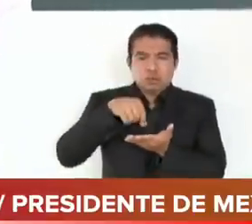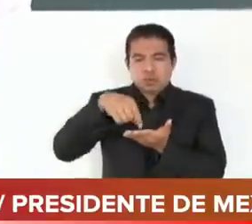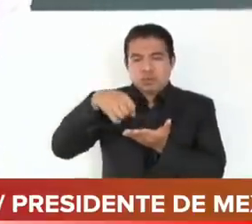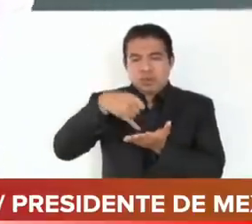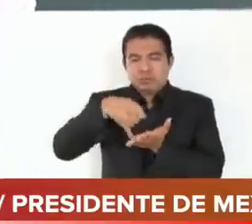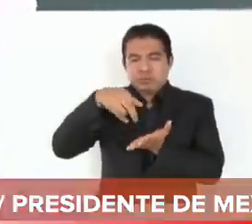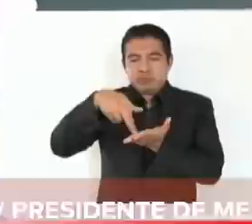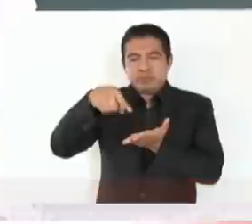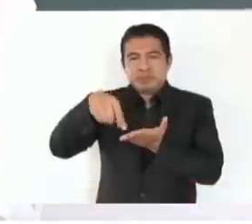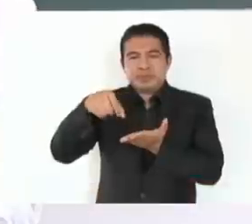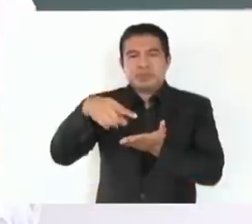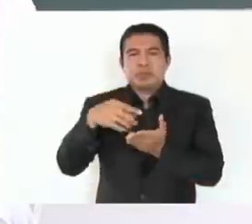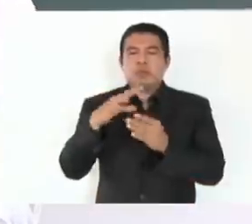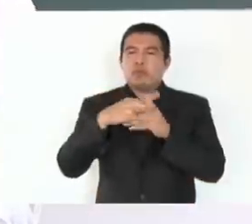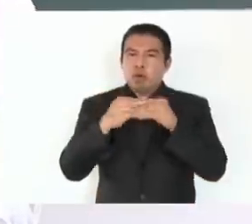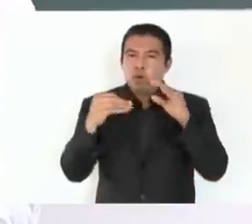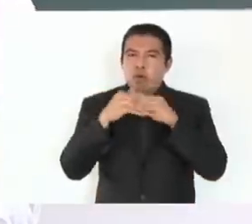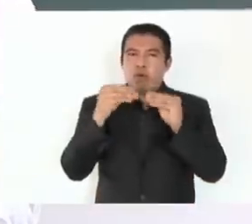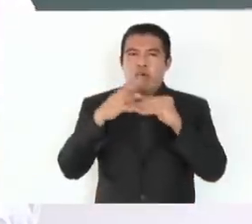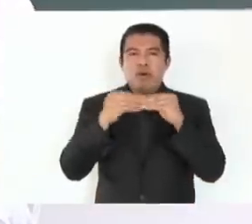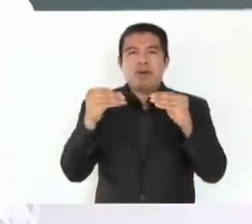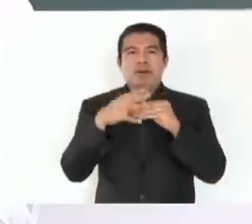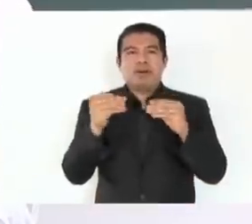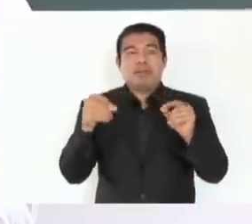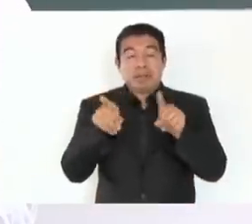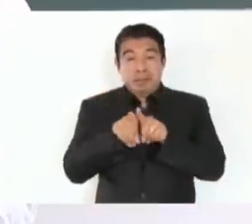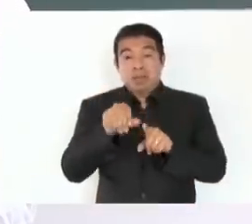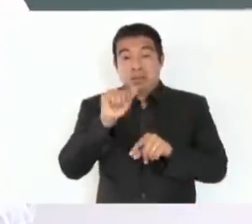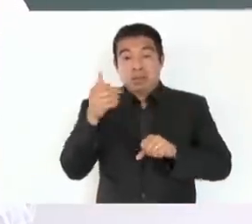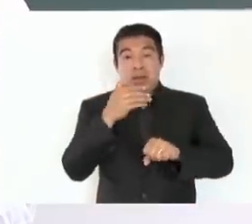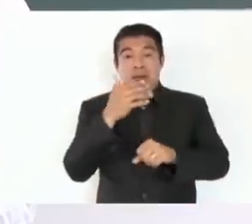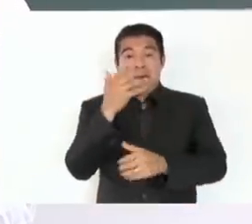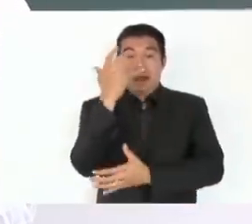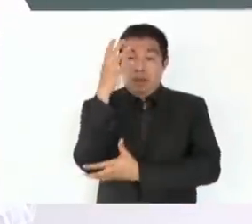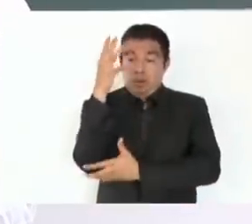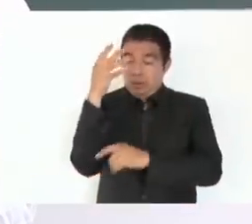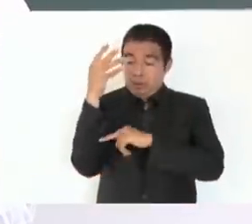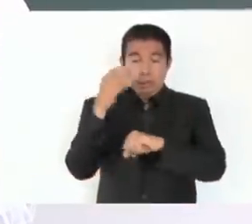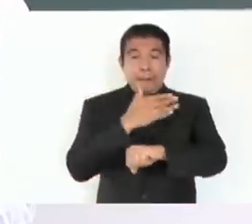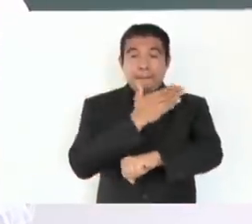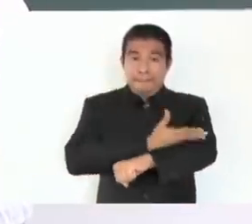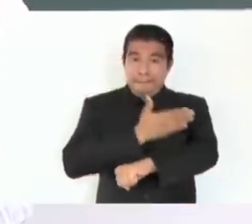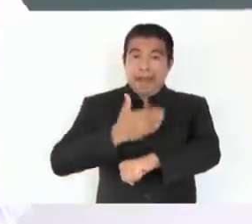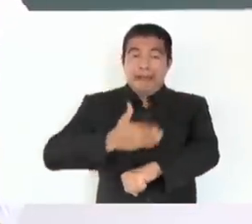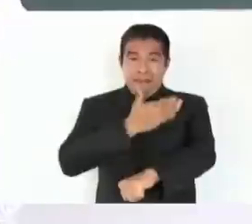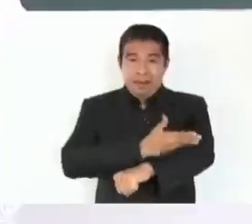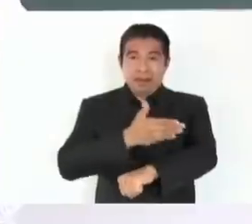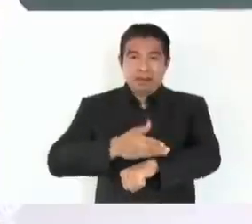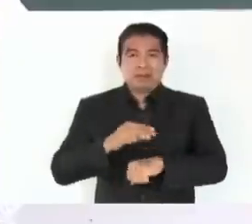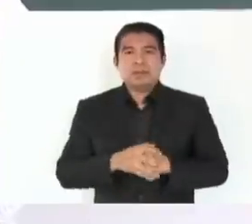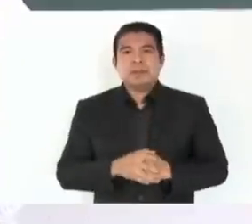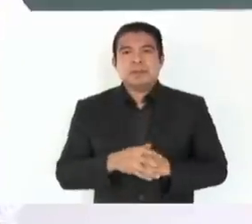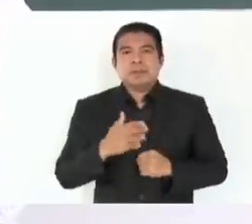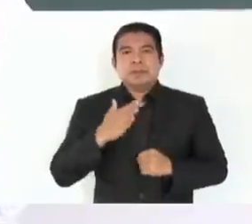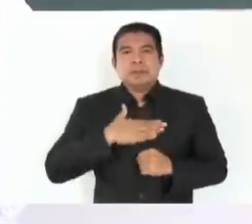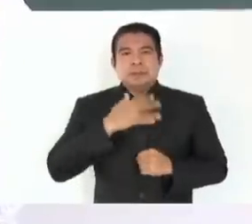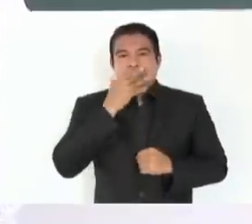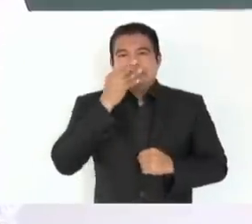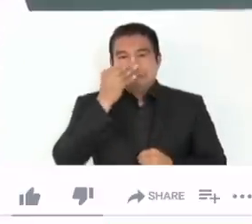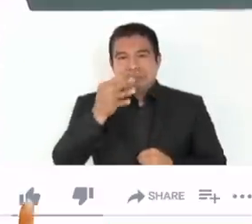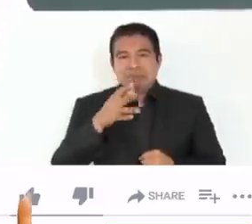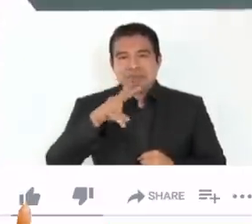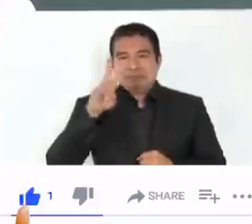y también árboles maderables. Yo comentaba, en efecto,